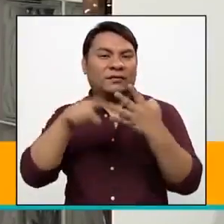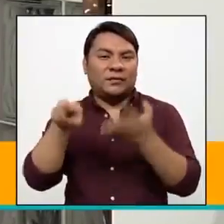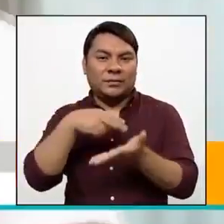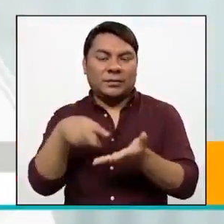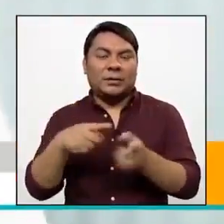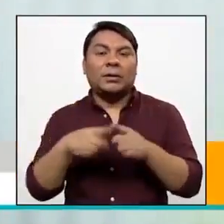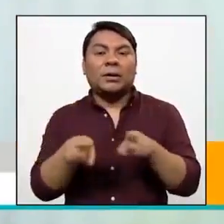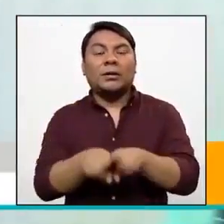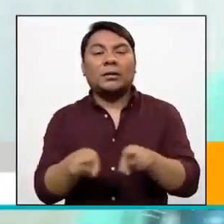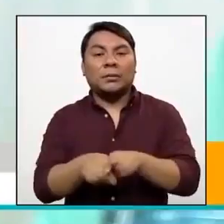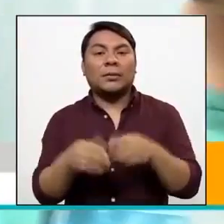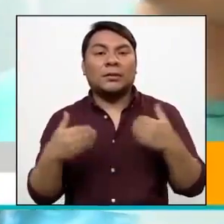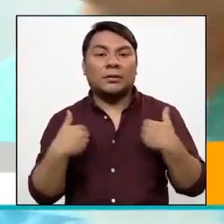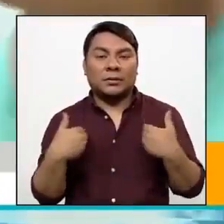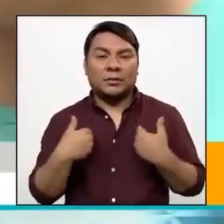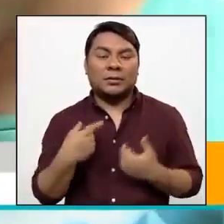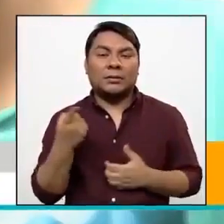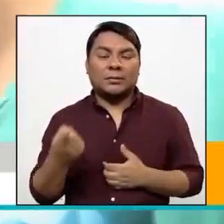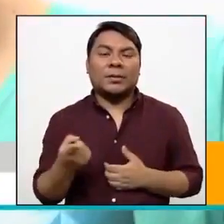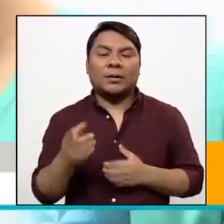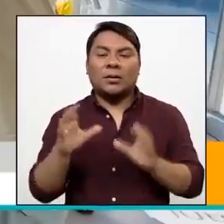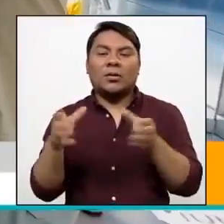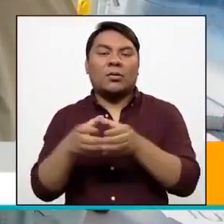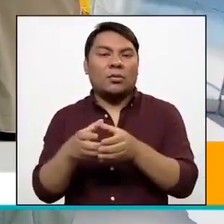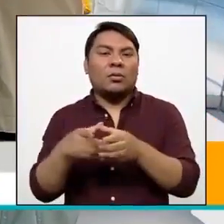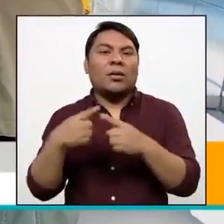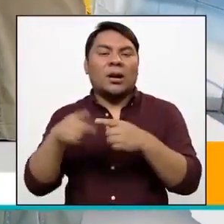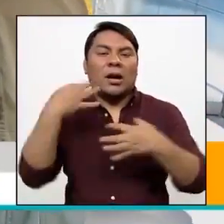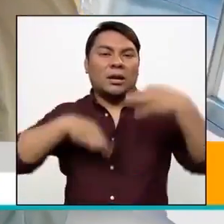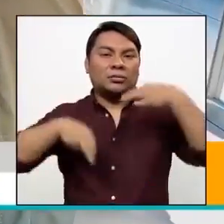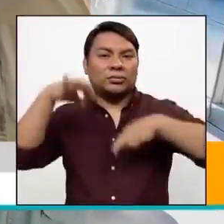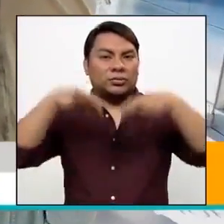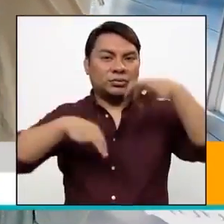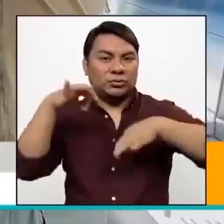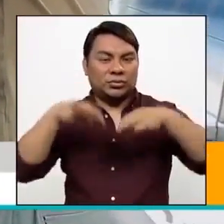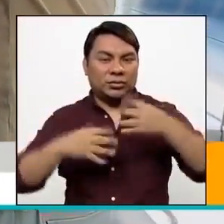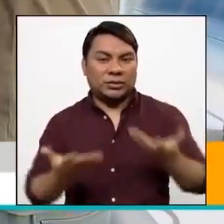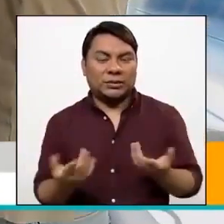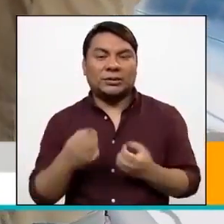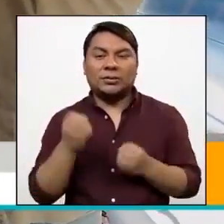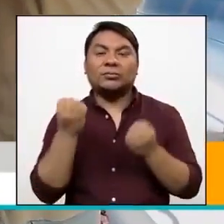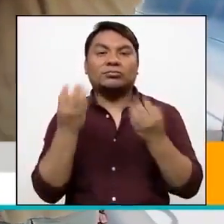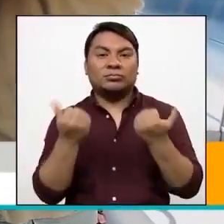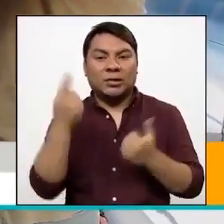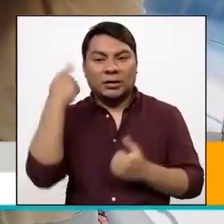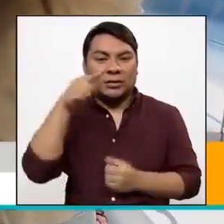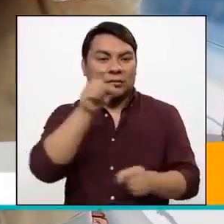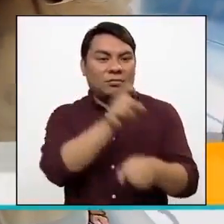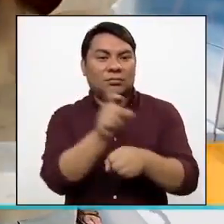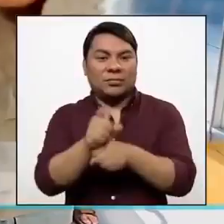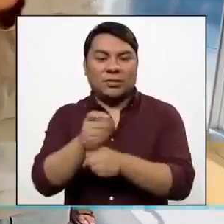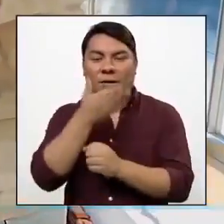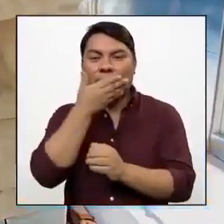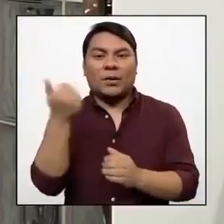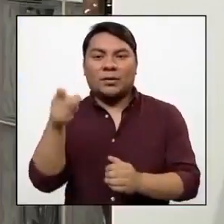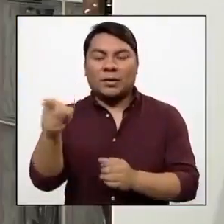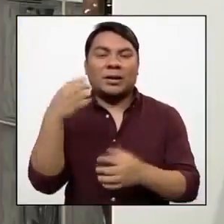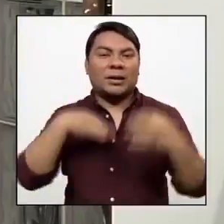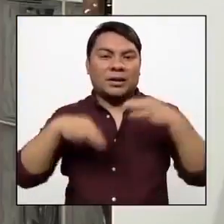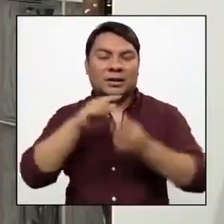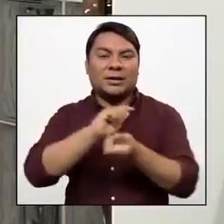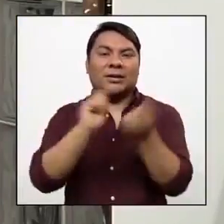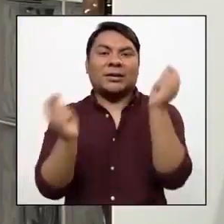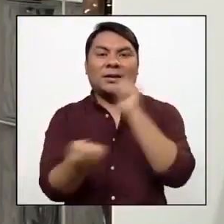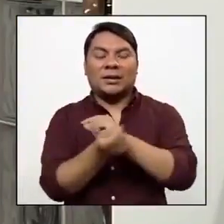Después tenemos Arteterapia y Clauneate. Después tenemos Actores Increíbles, que sacan lo mejor de los chicos, ellos se